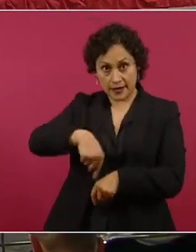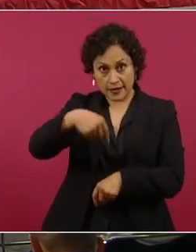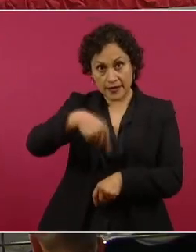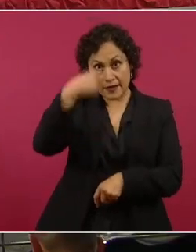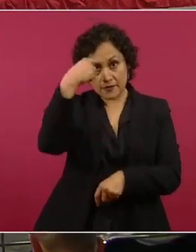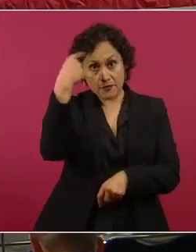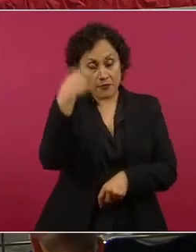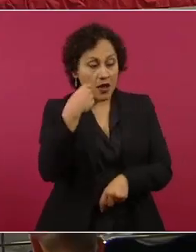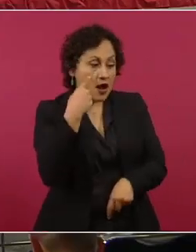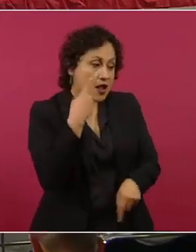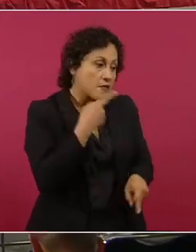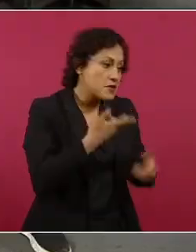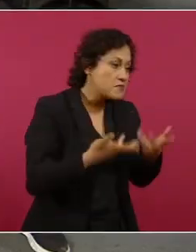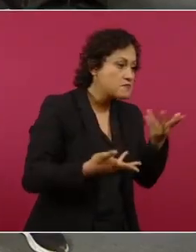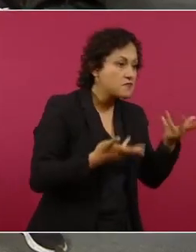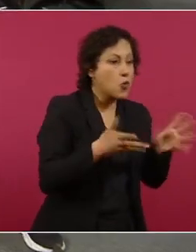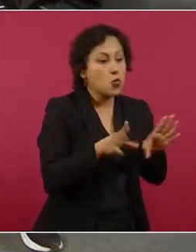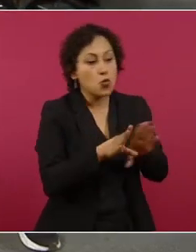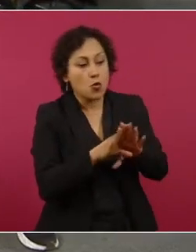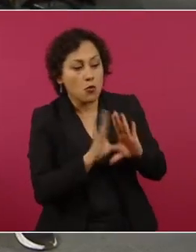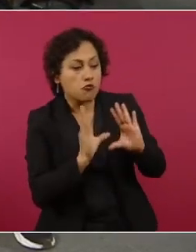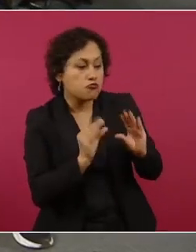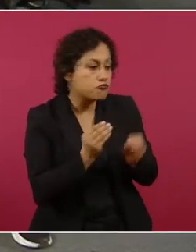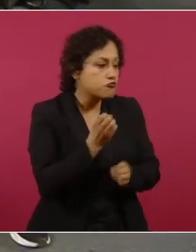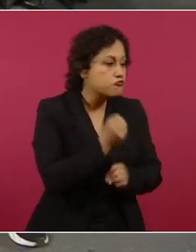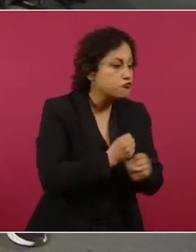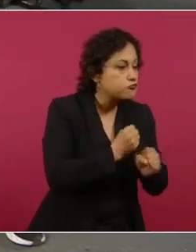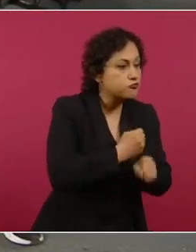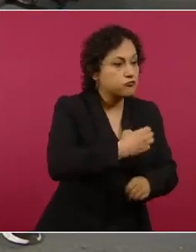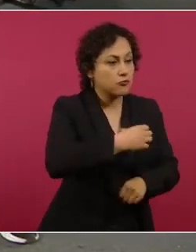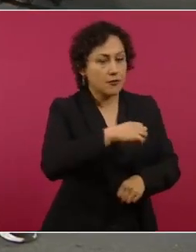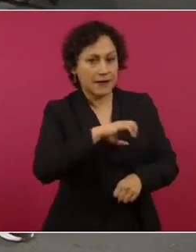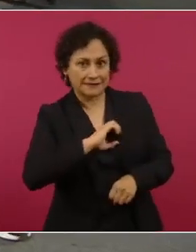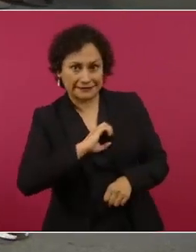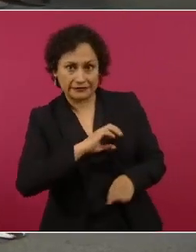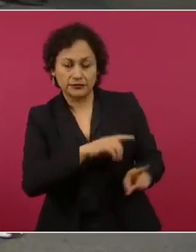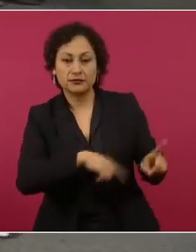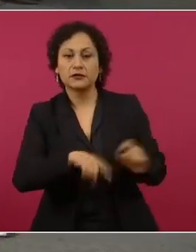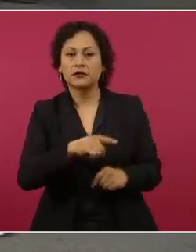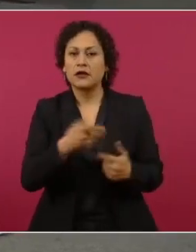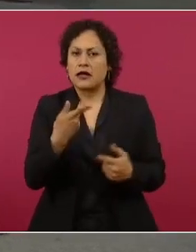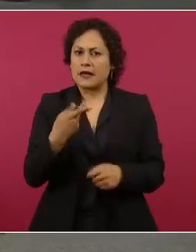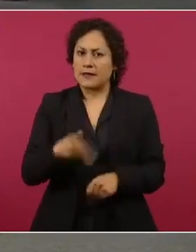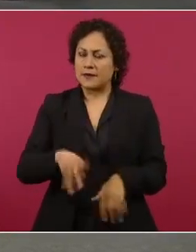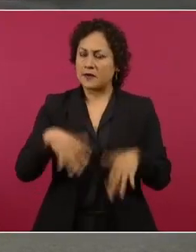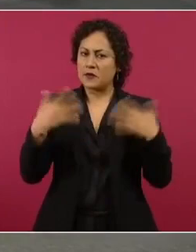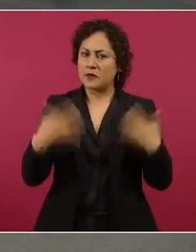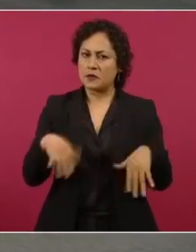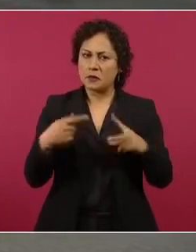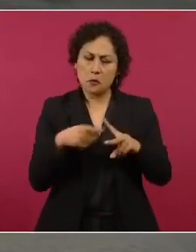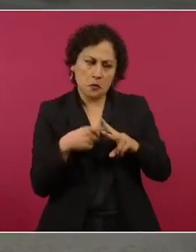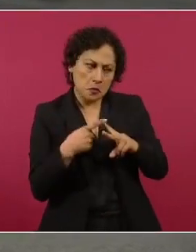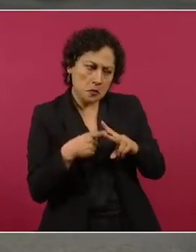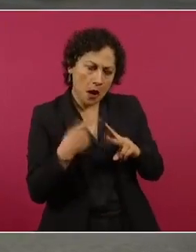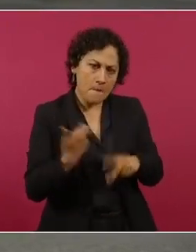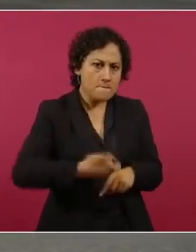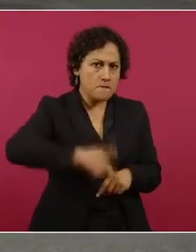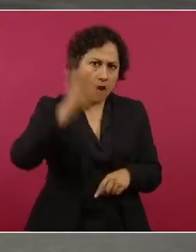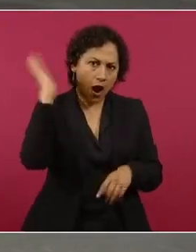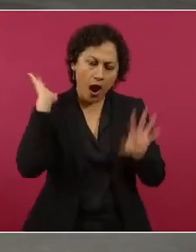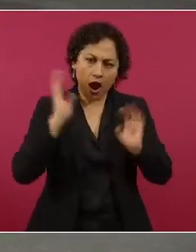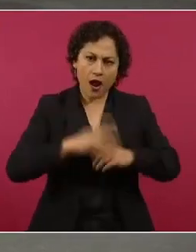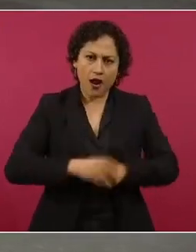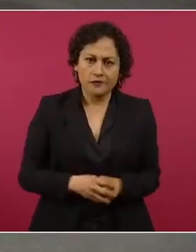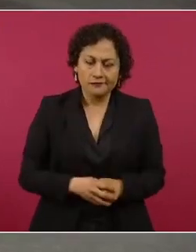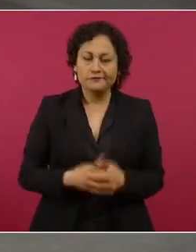maestros y todo son altos. Entonces, empezó con una idea que tuvimos de que los niños más